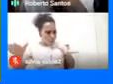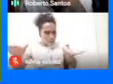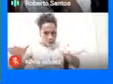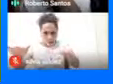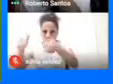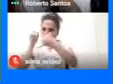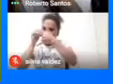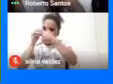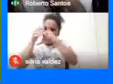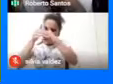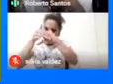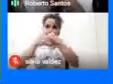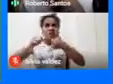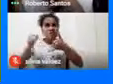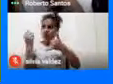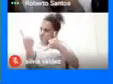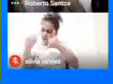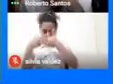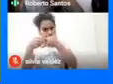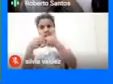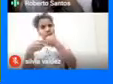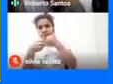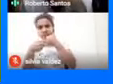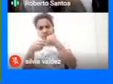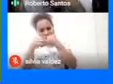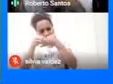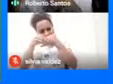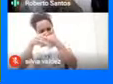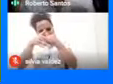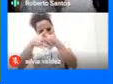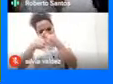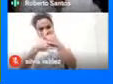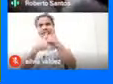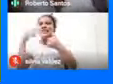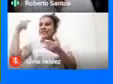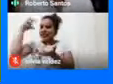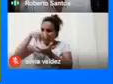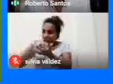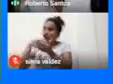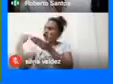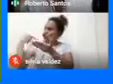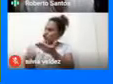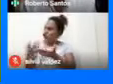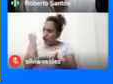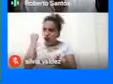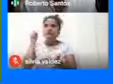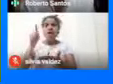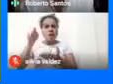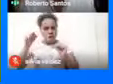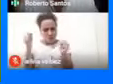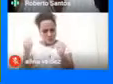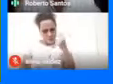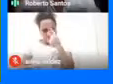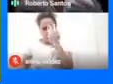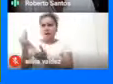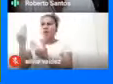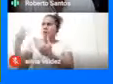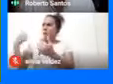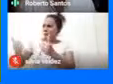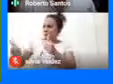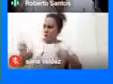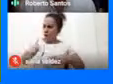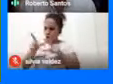solo es Bogotá Qué maravilla Que los centros históricos De la ciudad Empiecen a resignificar Sus propios lugares Y que haya una